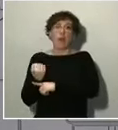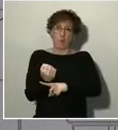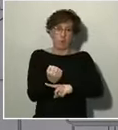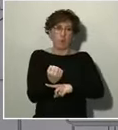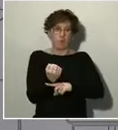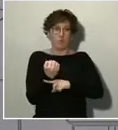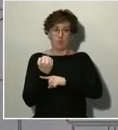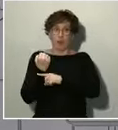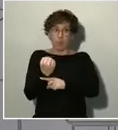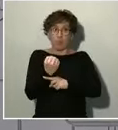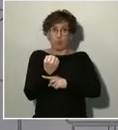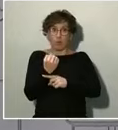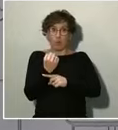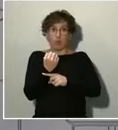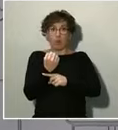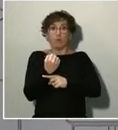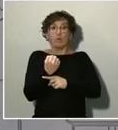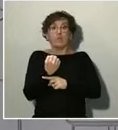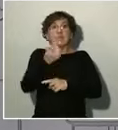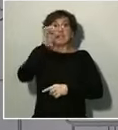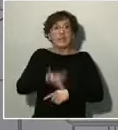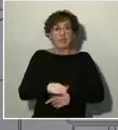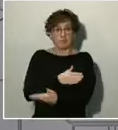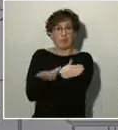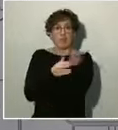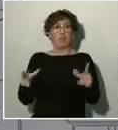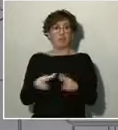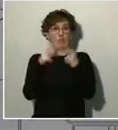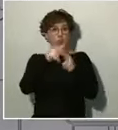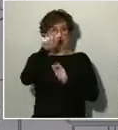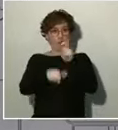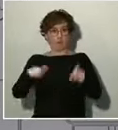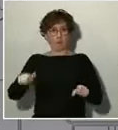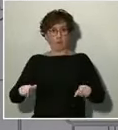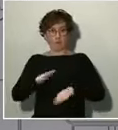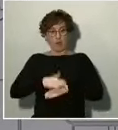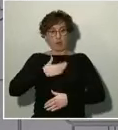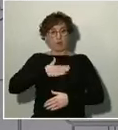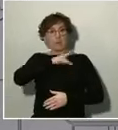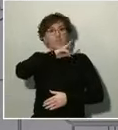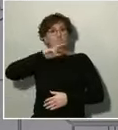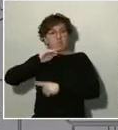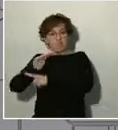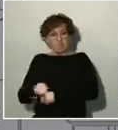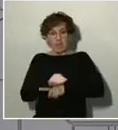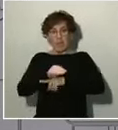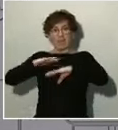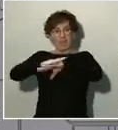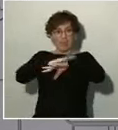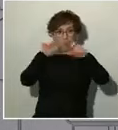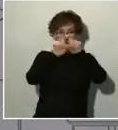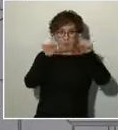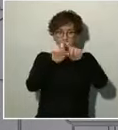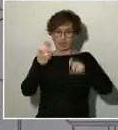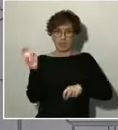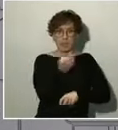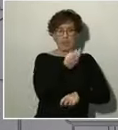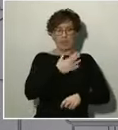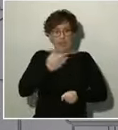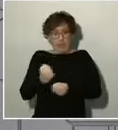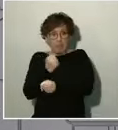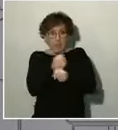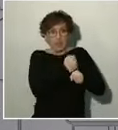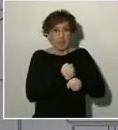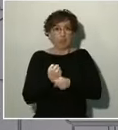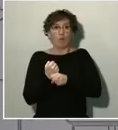de la sociedad civil. Para preservar nuestro tejido empresarial y nuestro empleo, es indispensable que las grandes empresas, que las